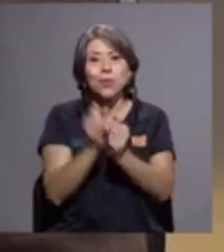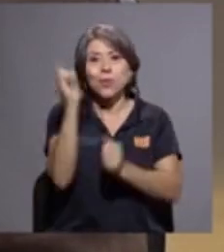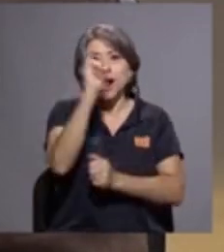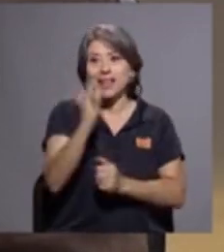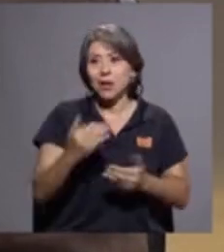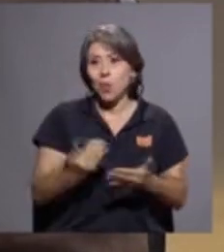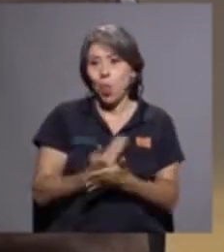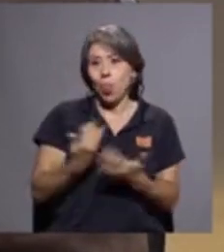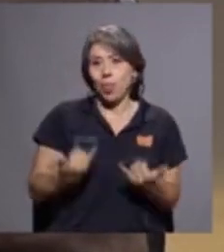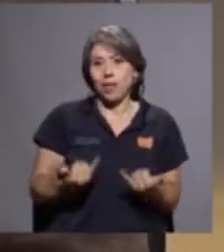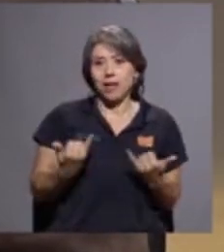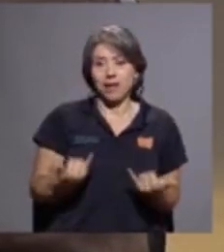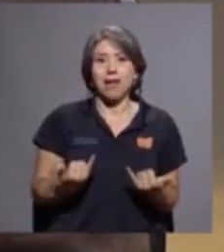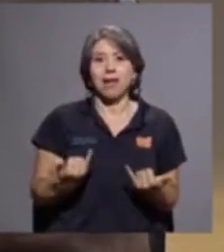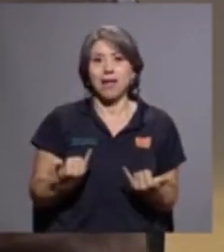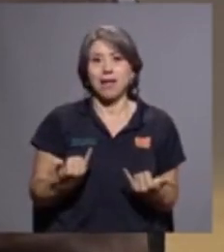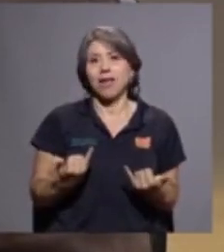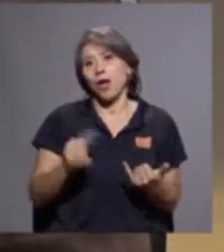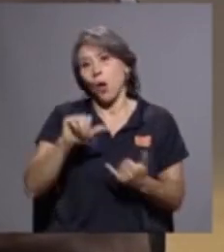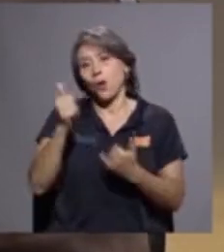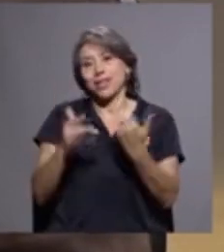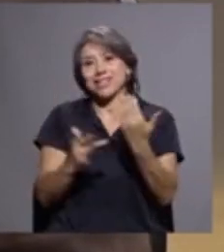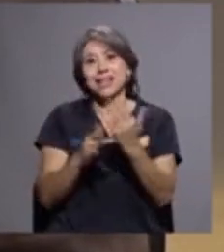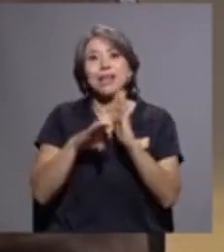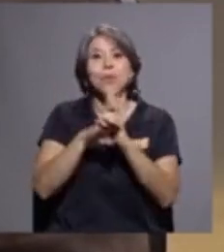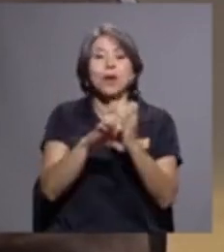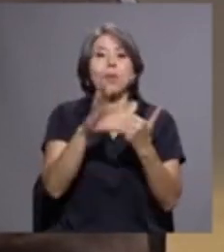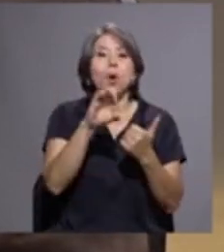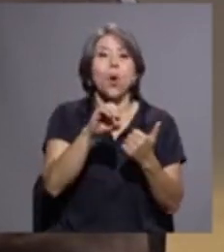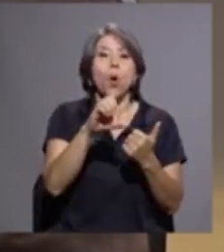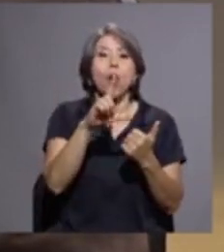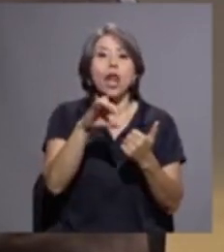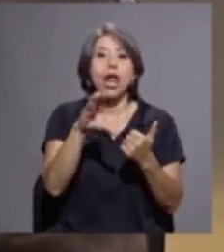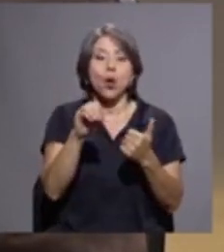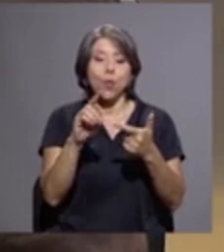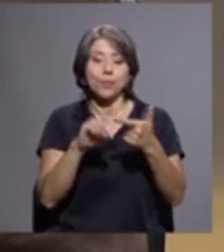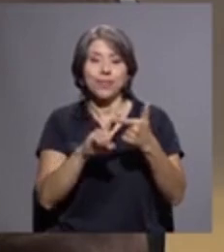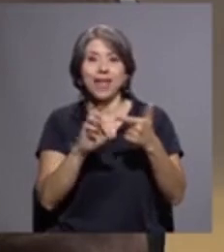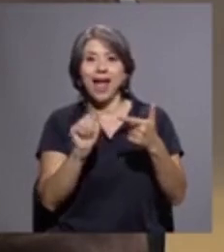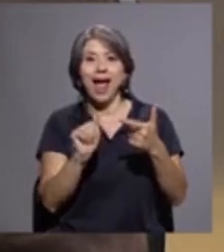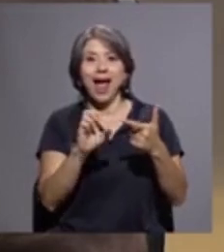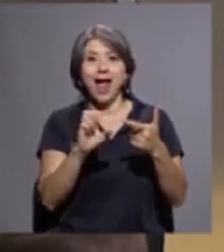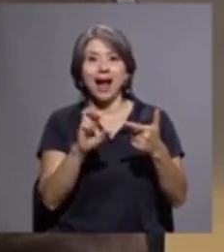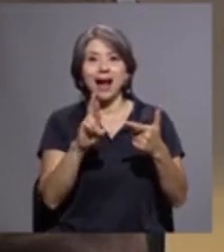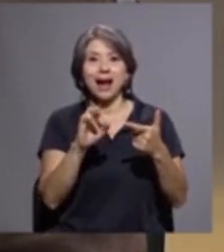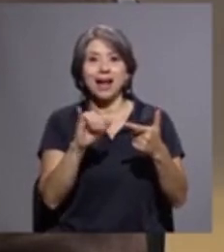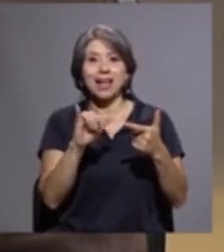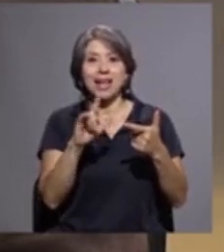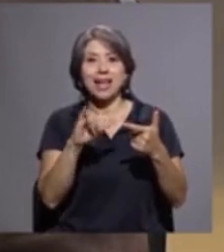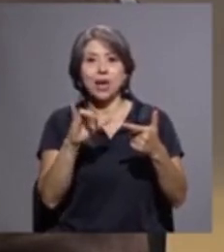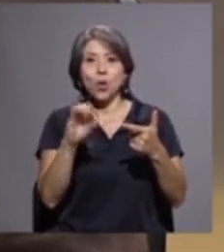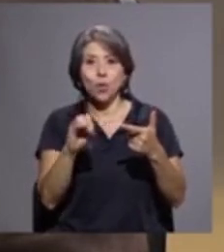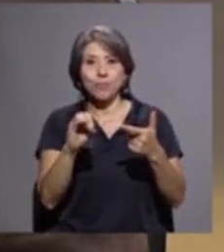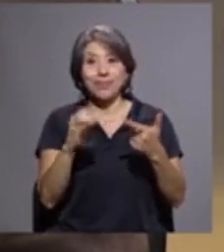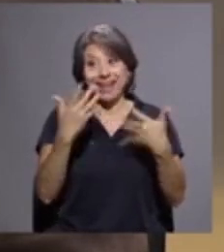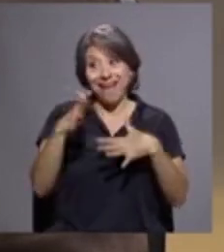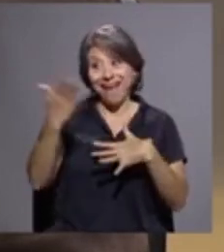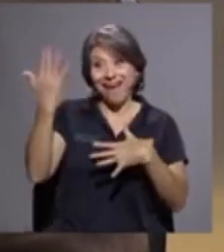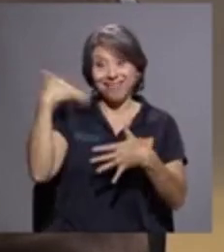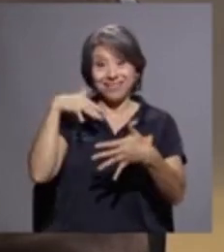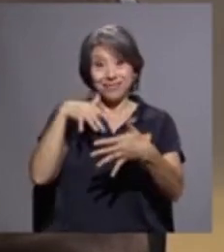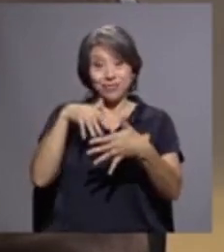contemporáneo y otras técnicas como el óleo del acrílico después de haber pasado por la Universidad de Costa Rica